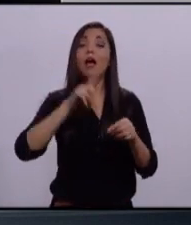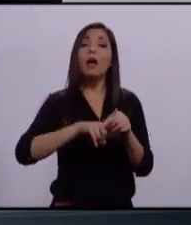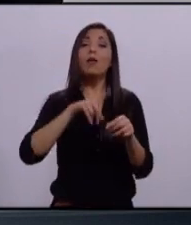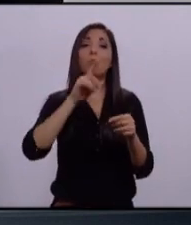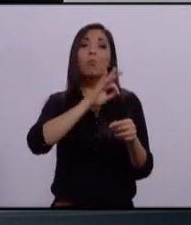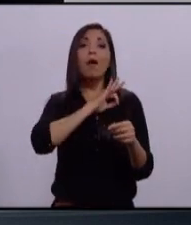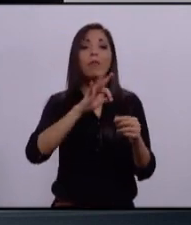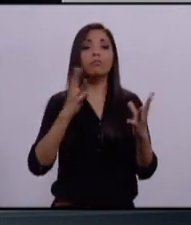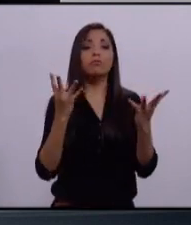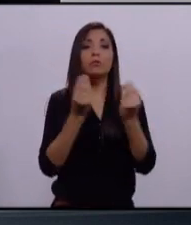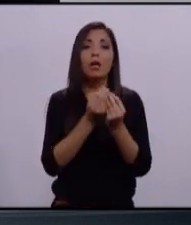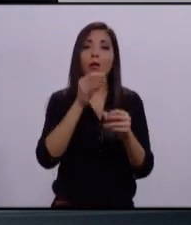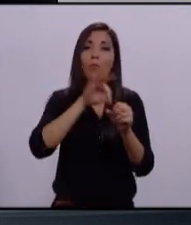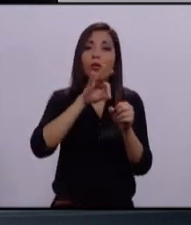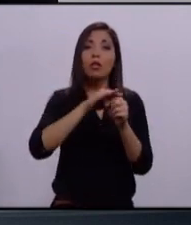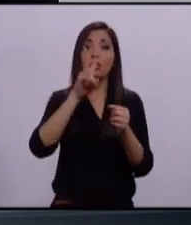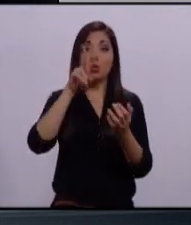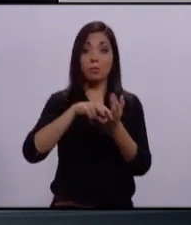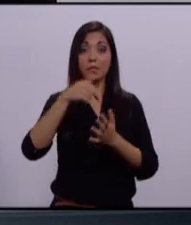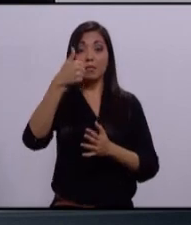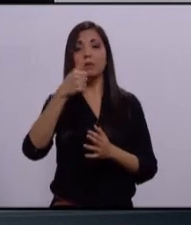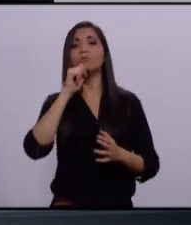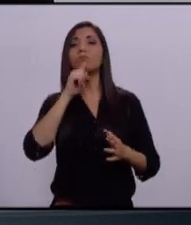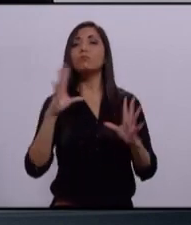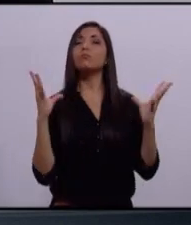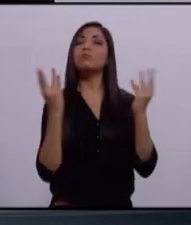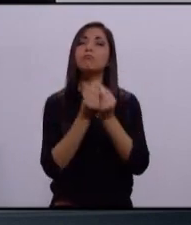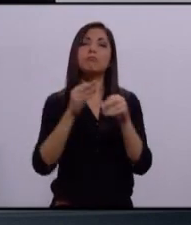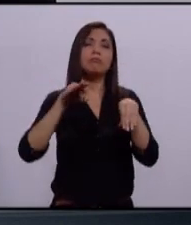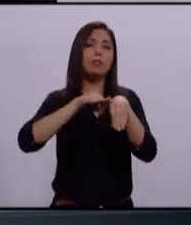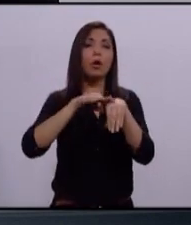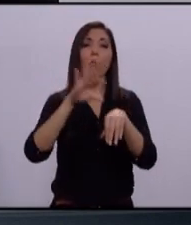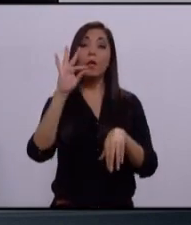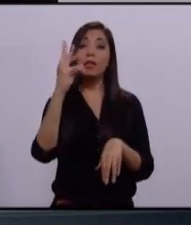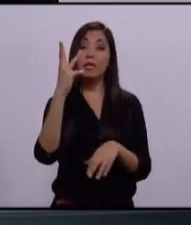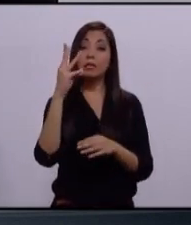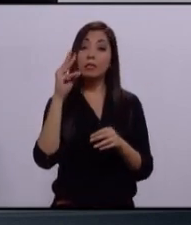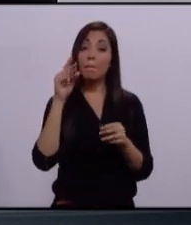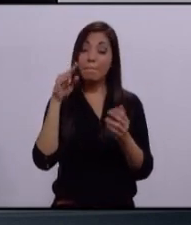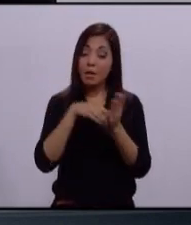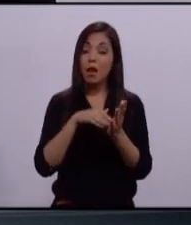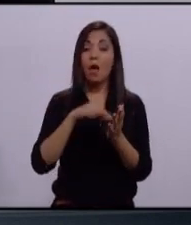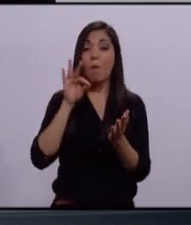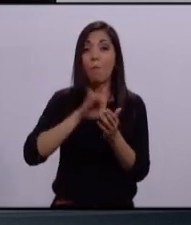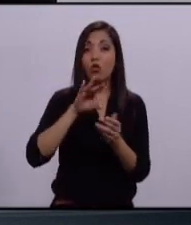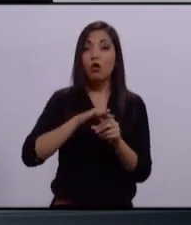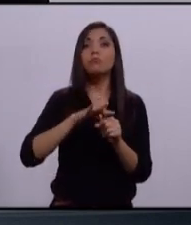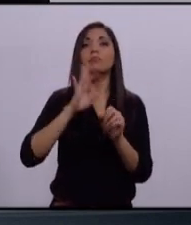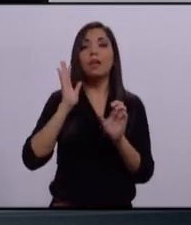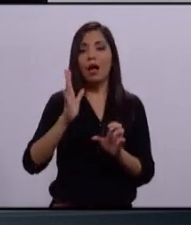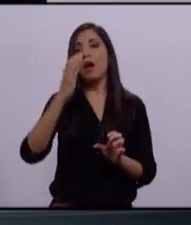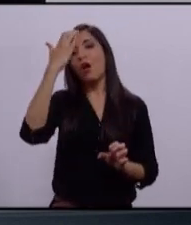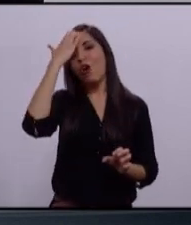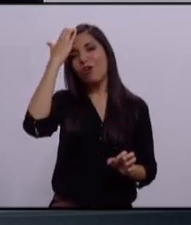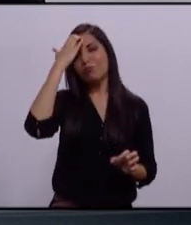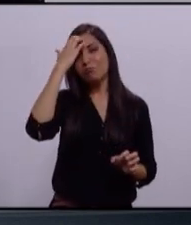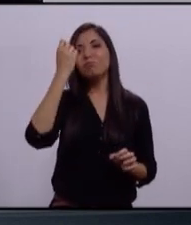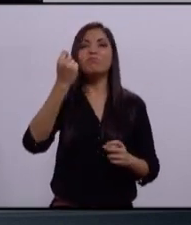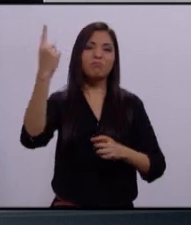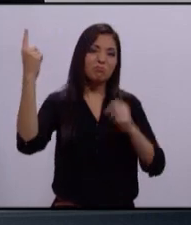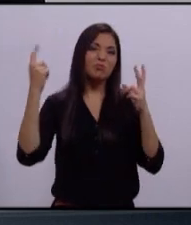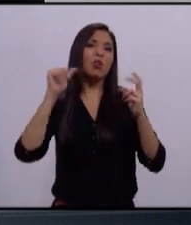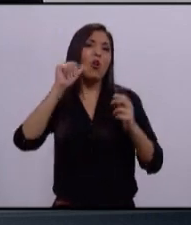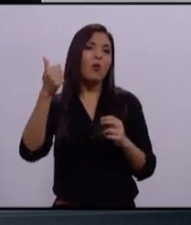en comparación al 2006. Cerca de 43 mil votos obtuve. Conocemos a los políticos mañosos,